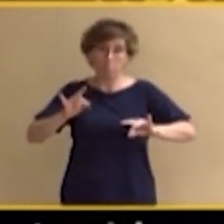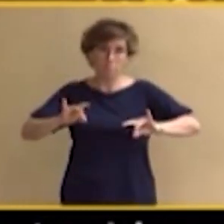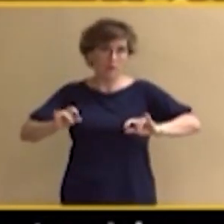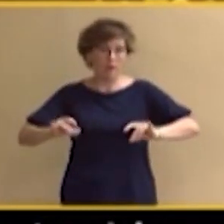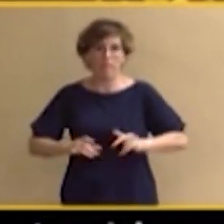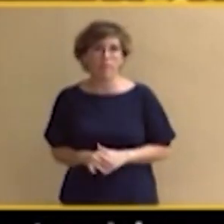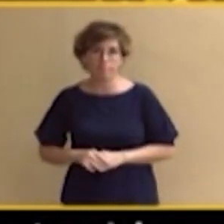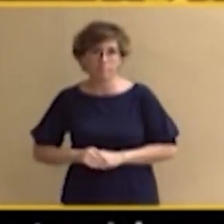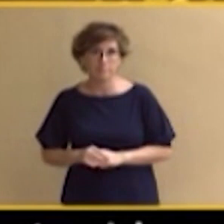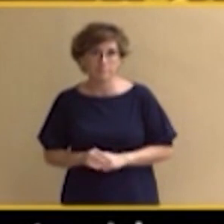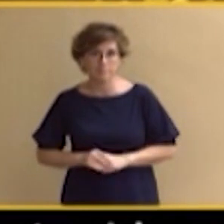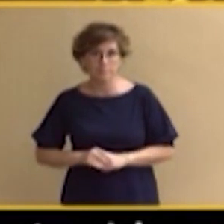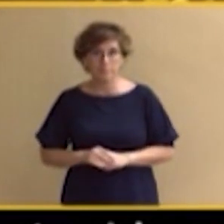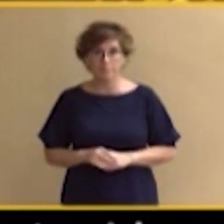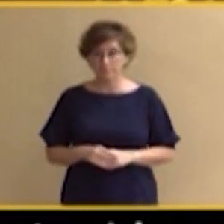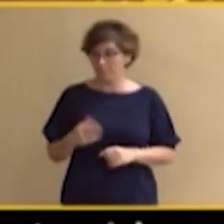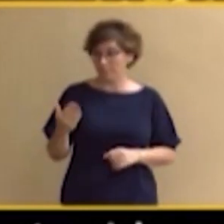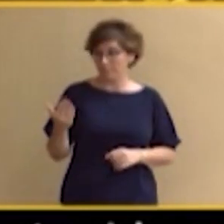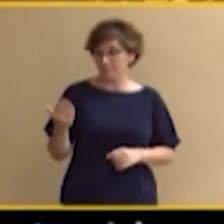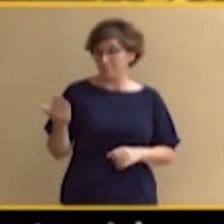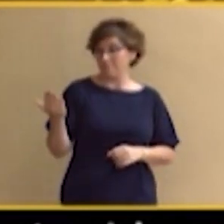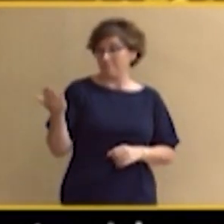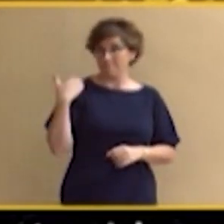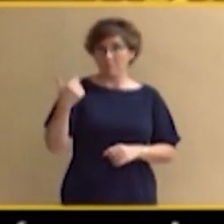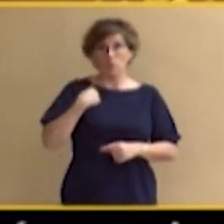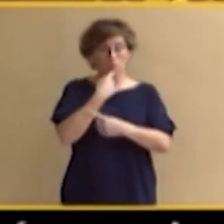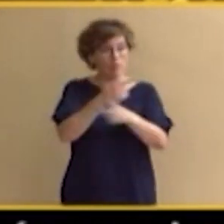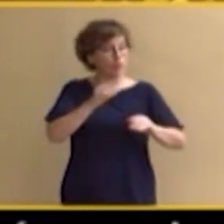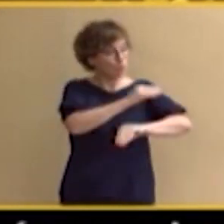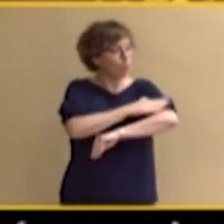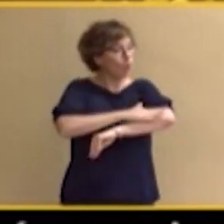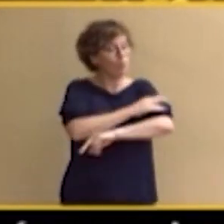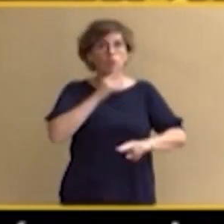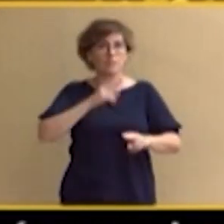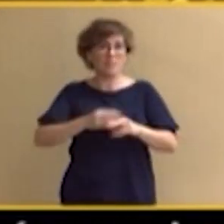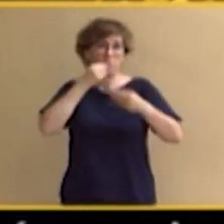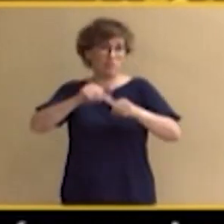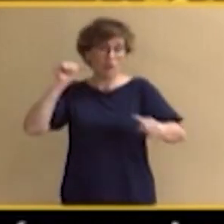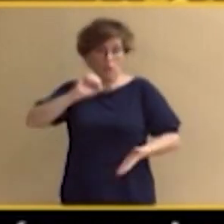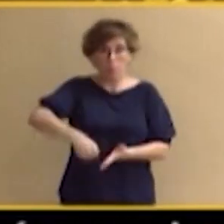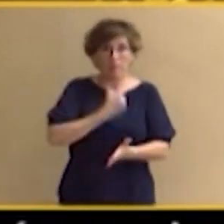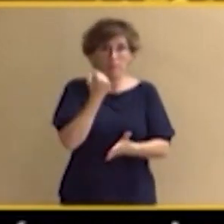Si le decía antes ayer que su gobierno es la historia de un gran vacío, su investidura ya es la historia de un gran fracaso.